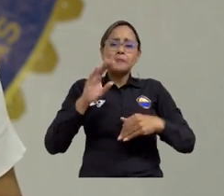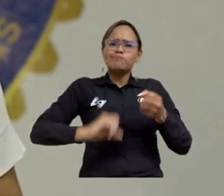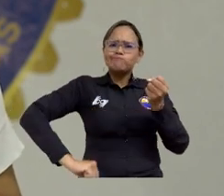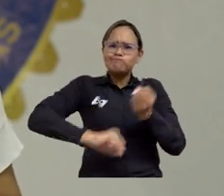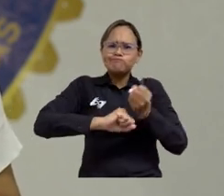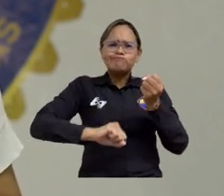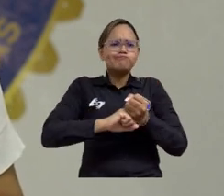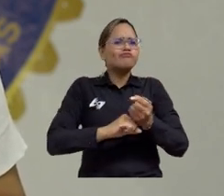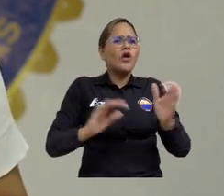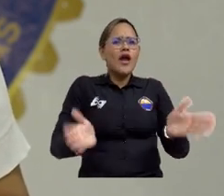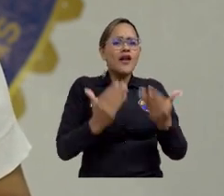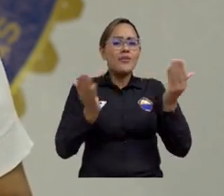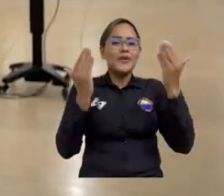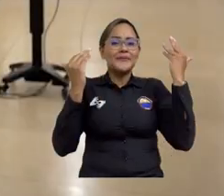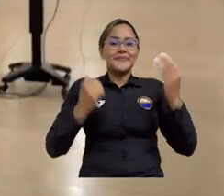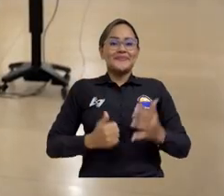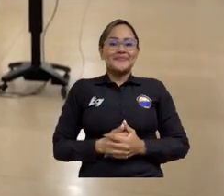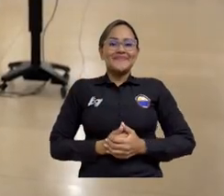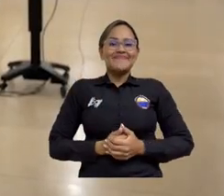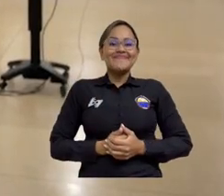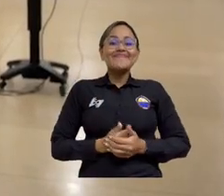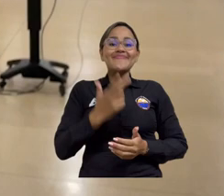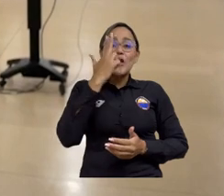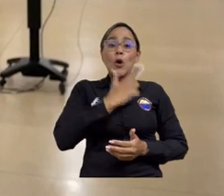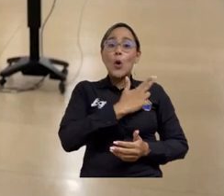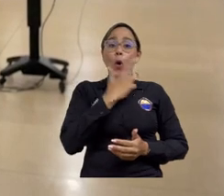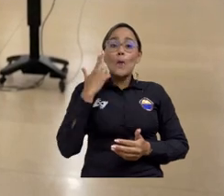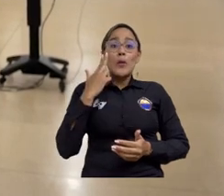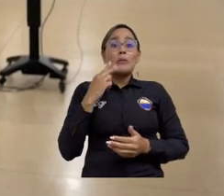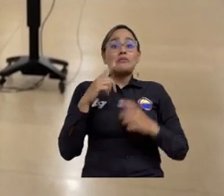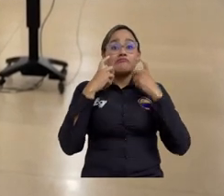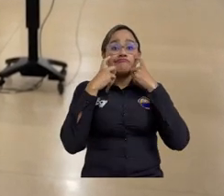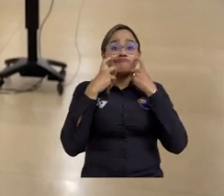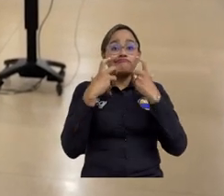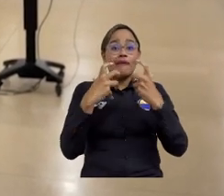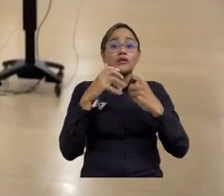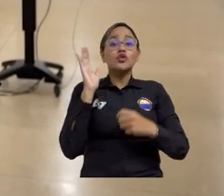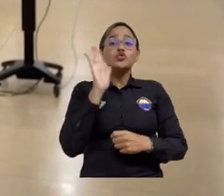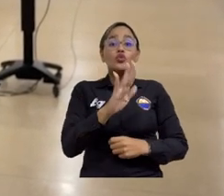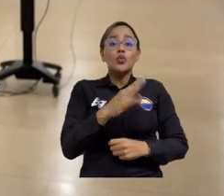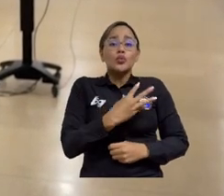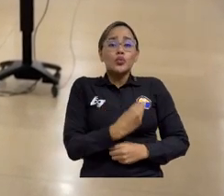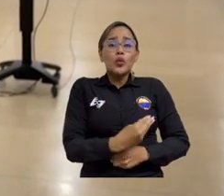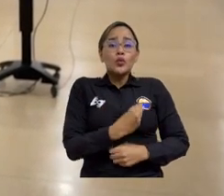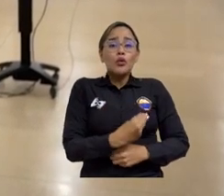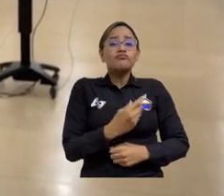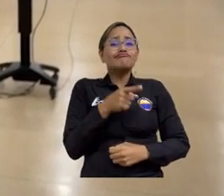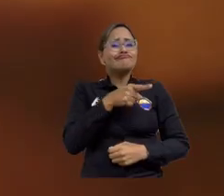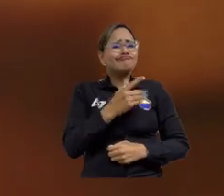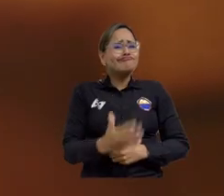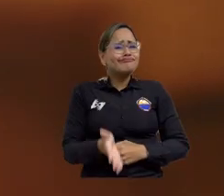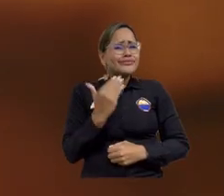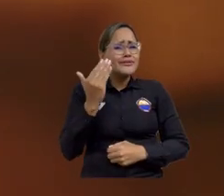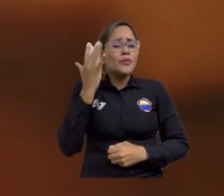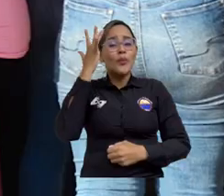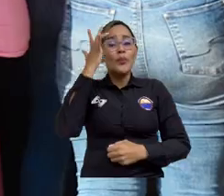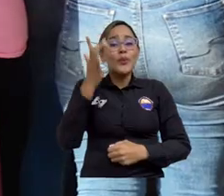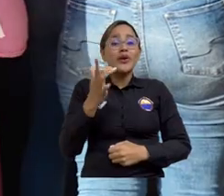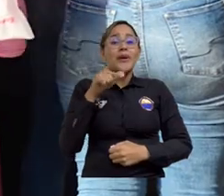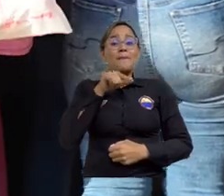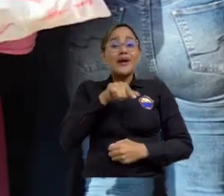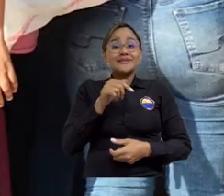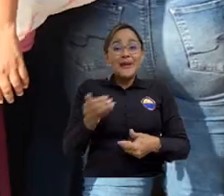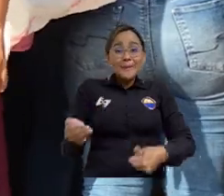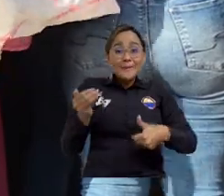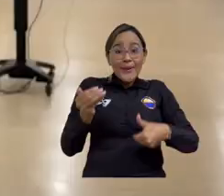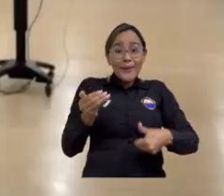apoyar y defender la lactancia materna. Fue un compromiso muy grande porque la lactancia materna es el alimento idóneo para